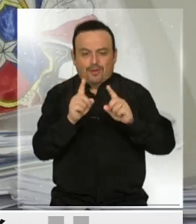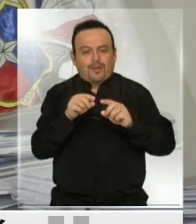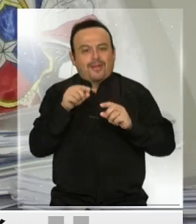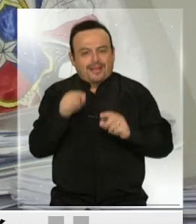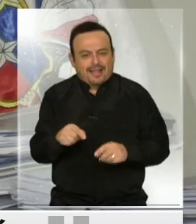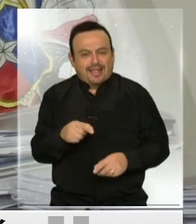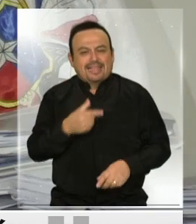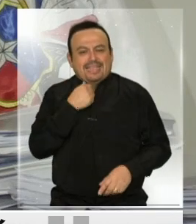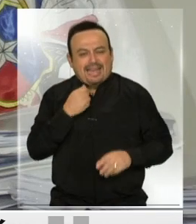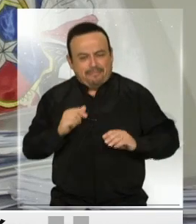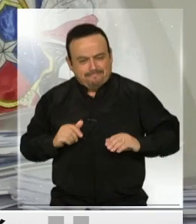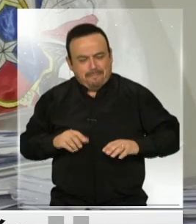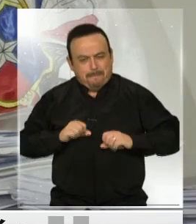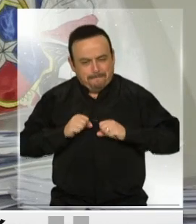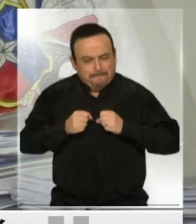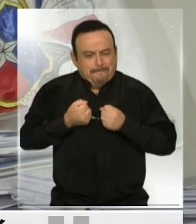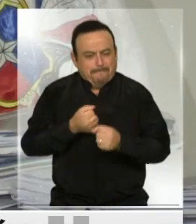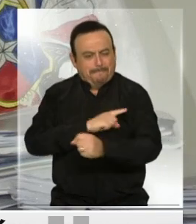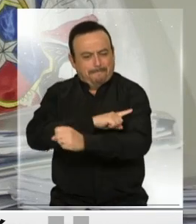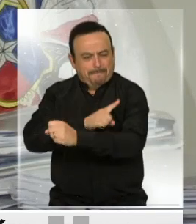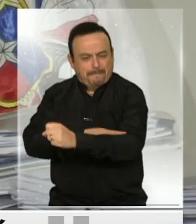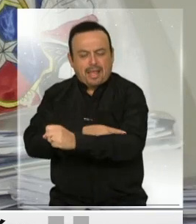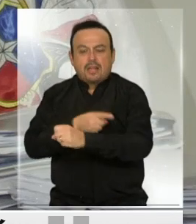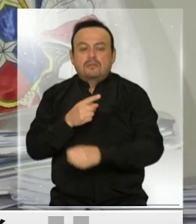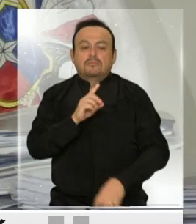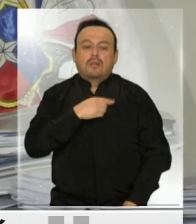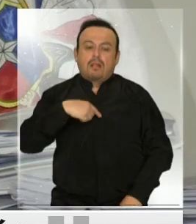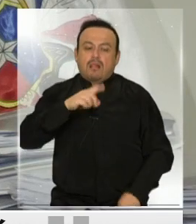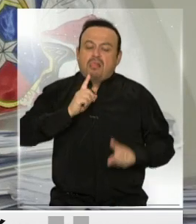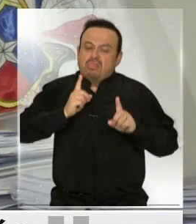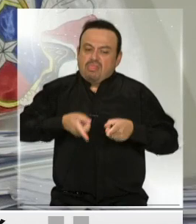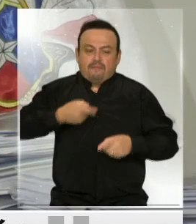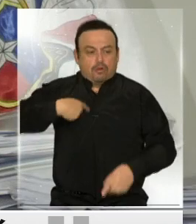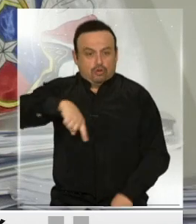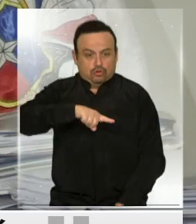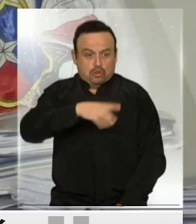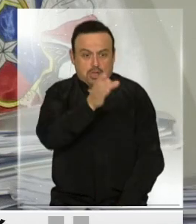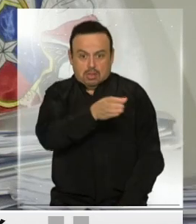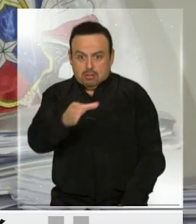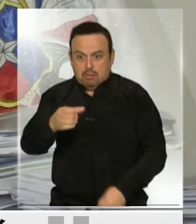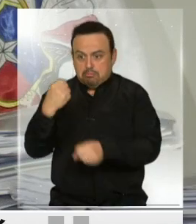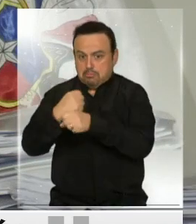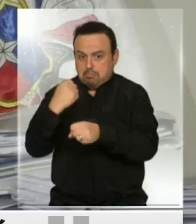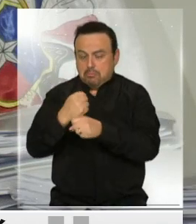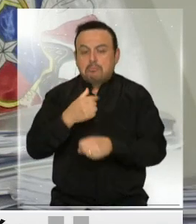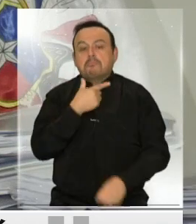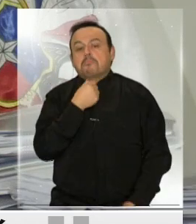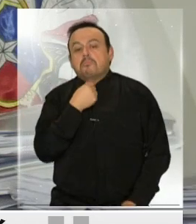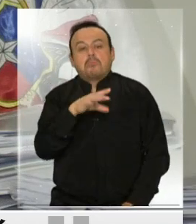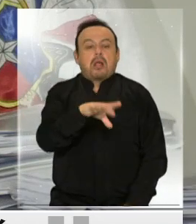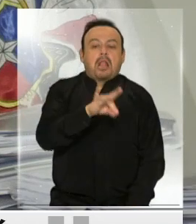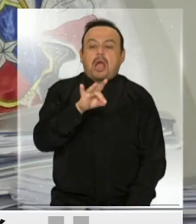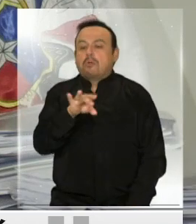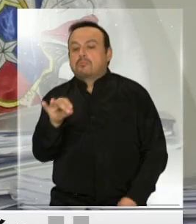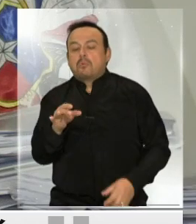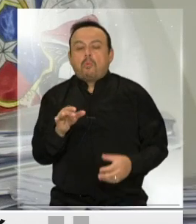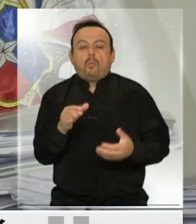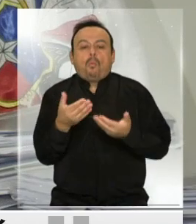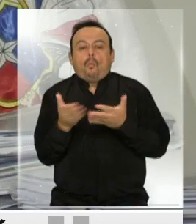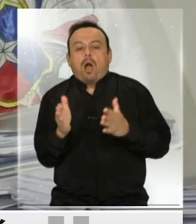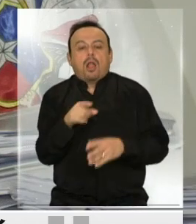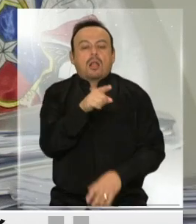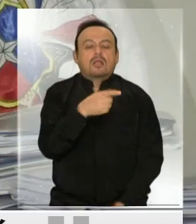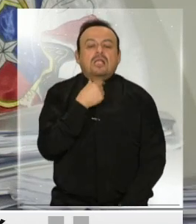respetemos las preferencias que libremente adopten los trabajadores. Porque cualquier modalidad de